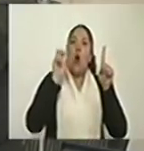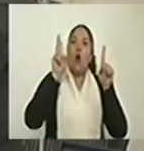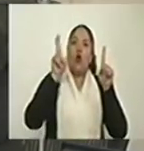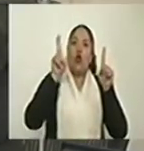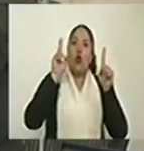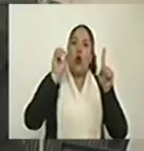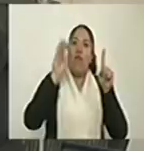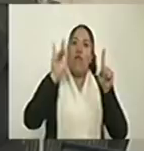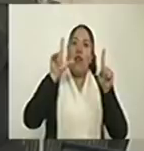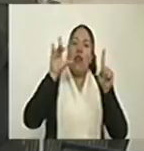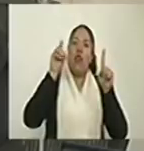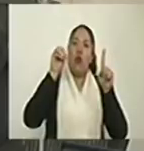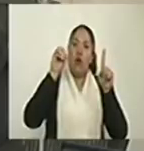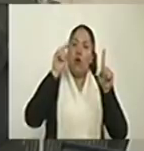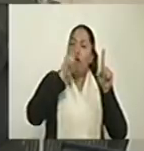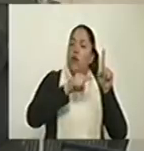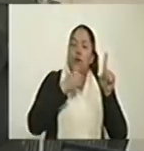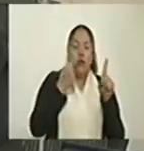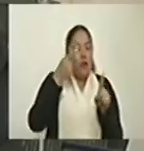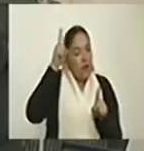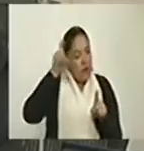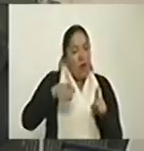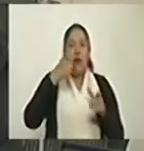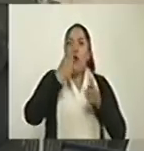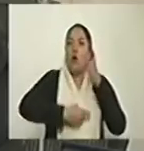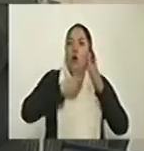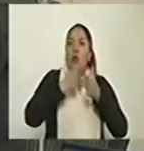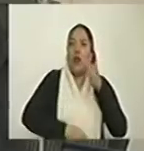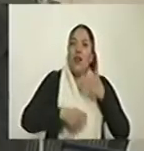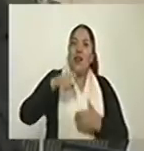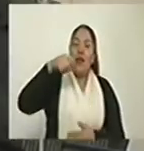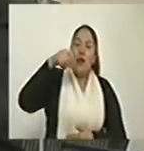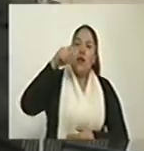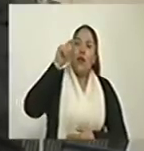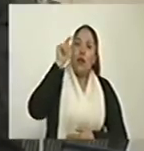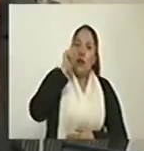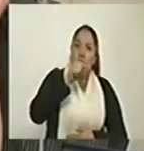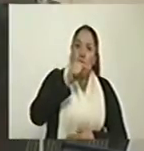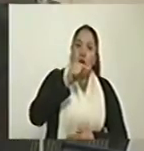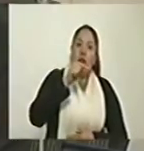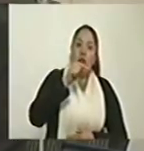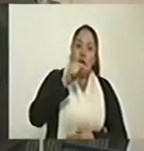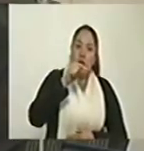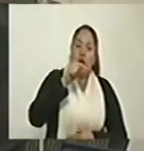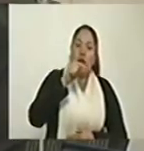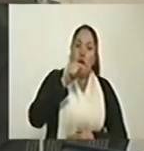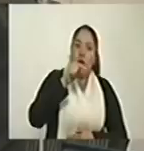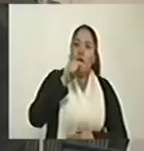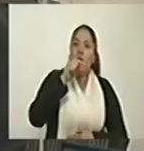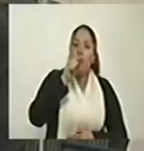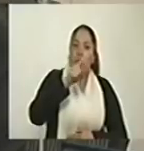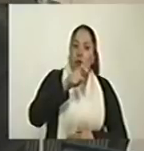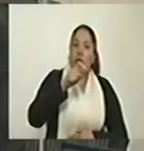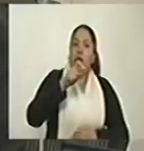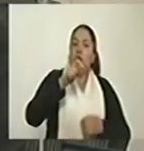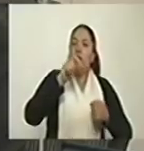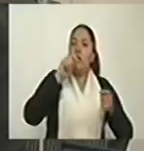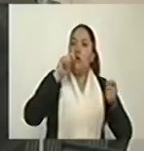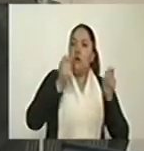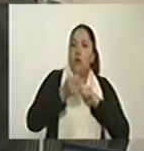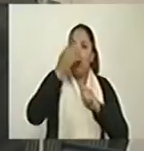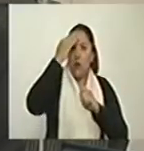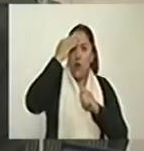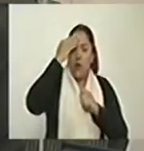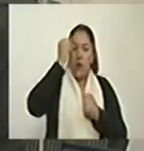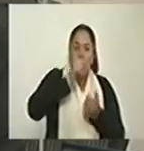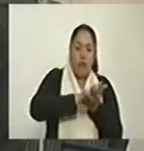cuanto a que hay que corregir los TLCs. Colombia está importando 17 millones de toneladas de